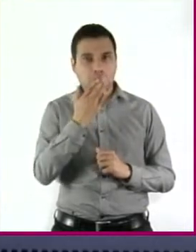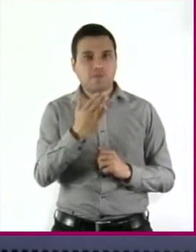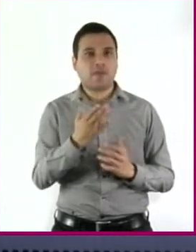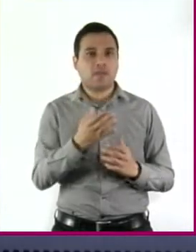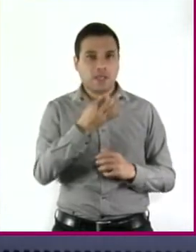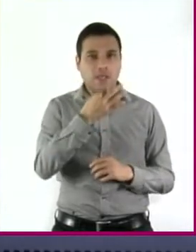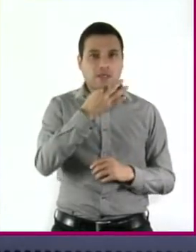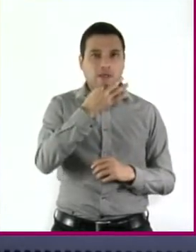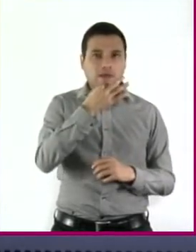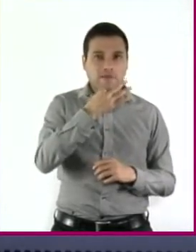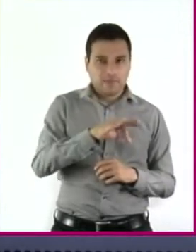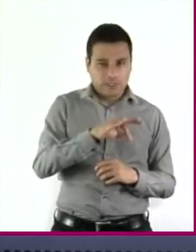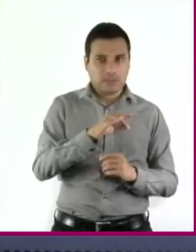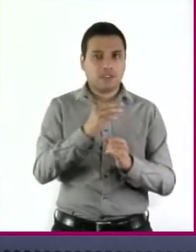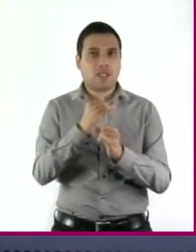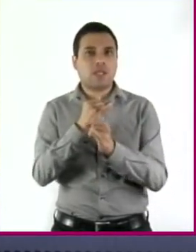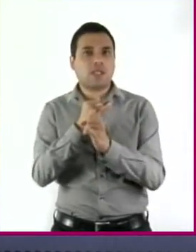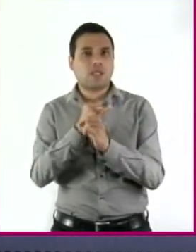independencia.